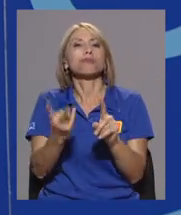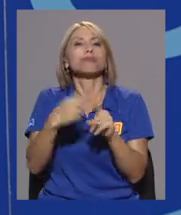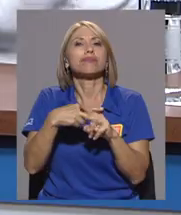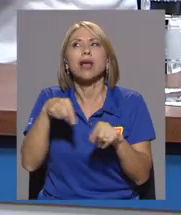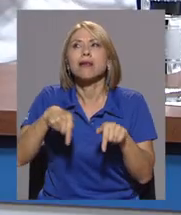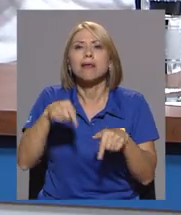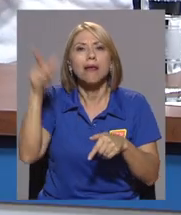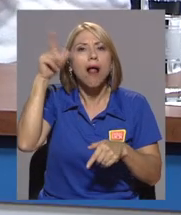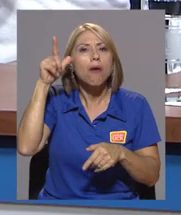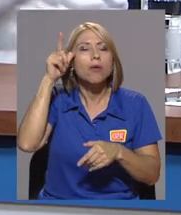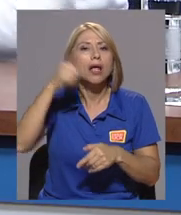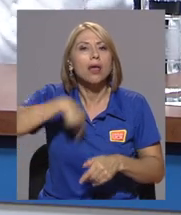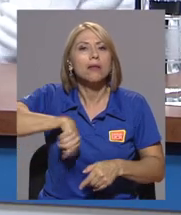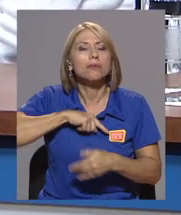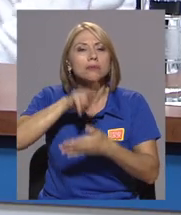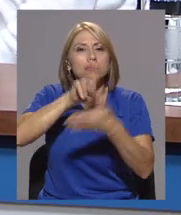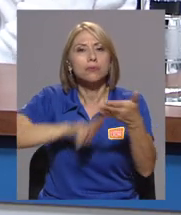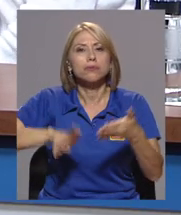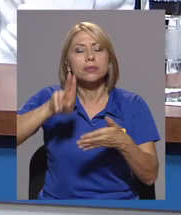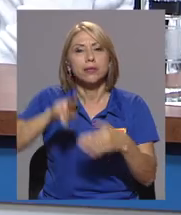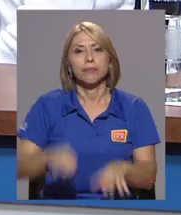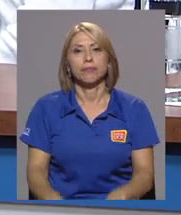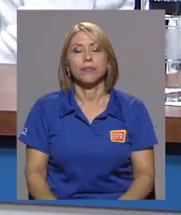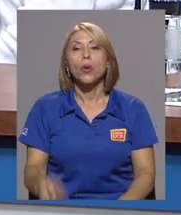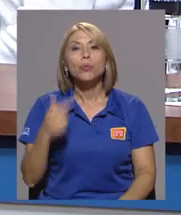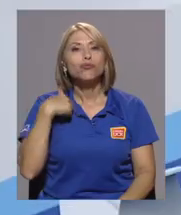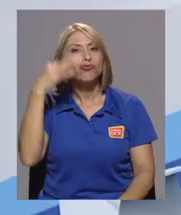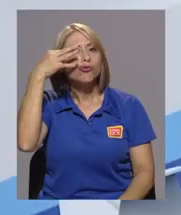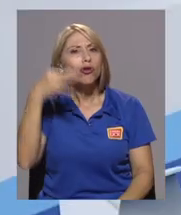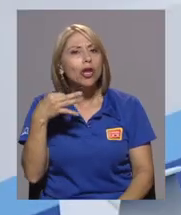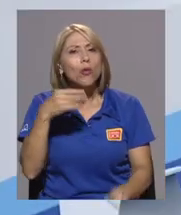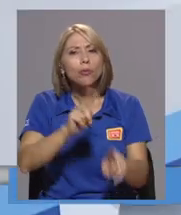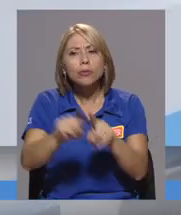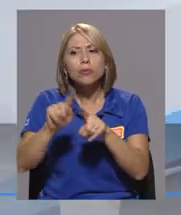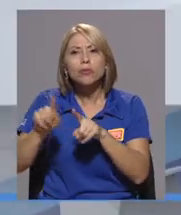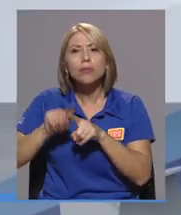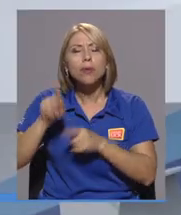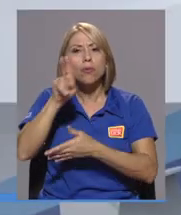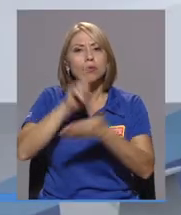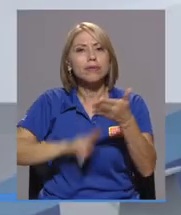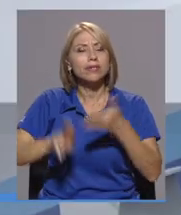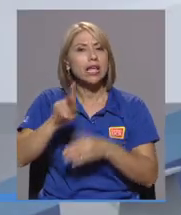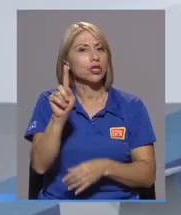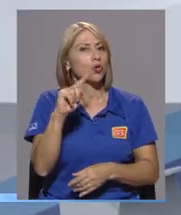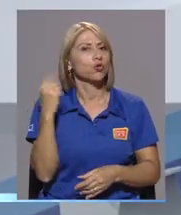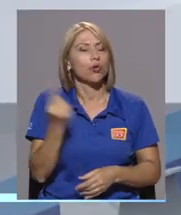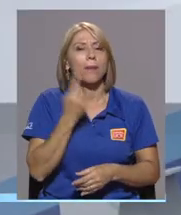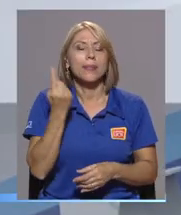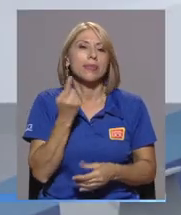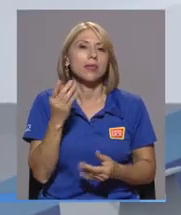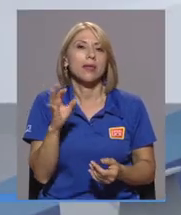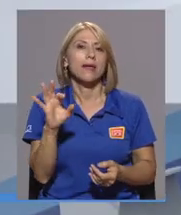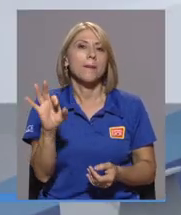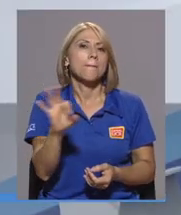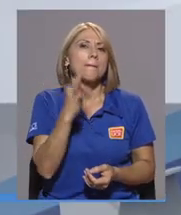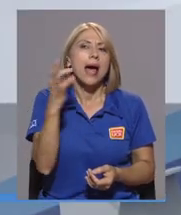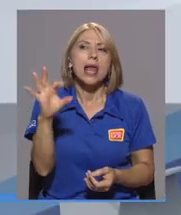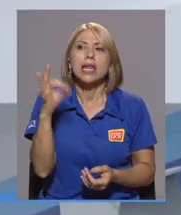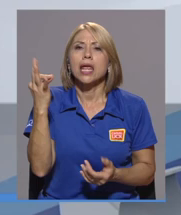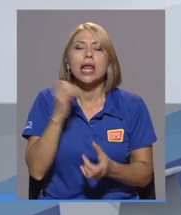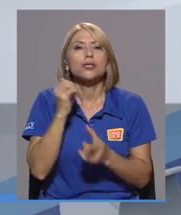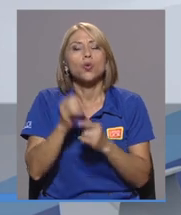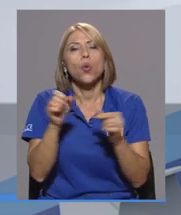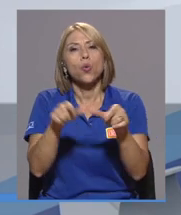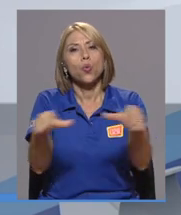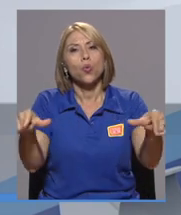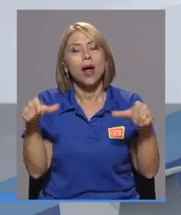estos temas, ¿cómo se inserta en la lógica de nuestra universidad? Bueno, yo creo que las universidades no son